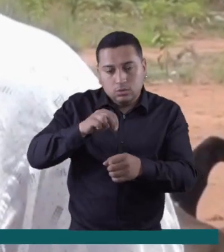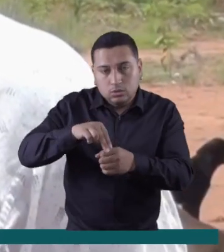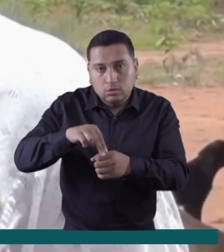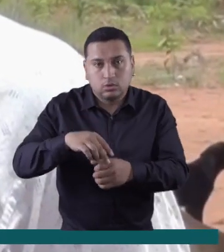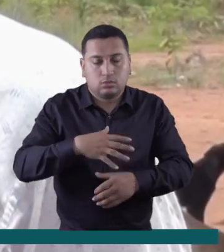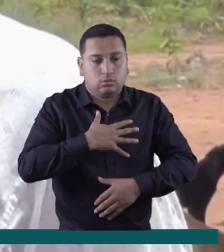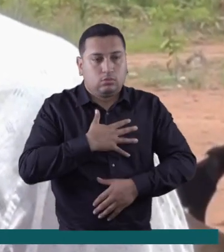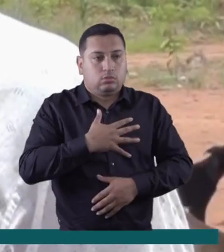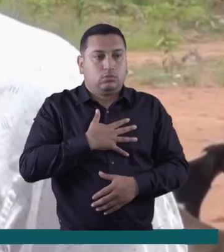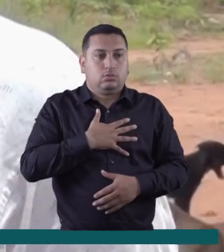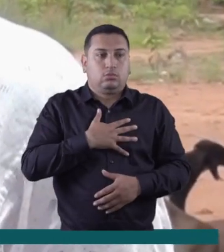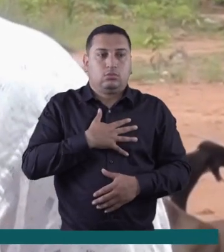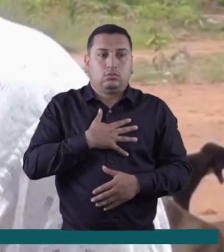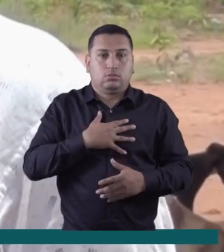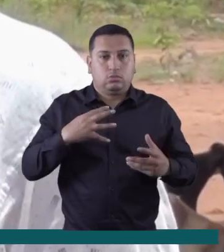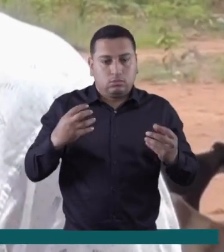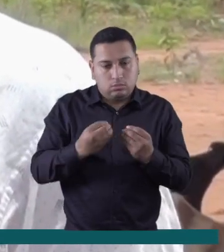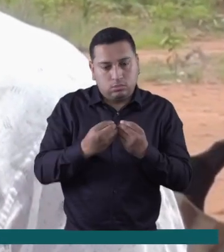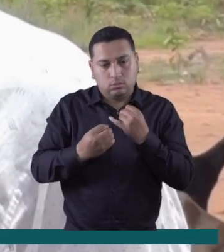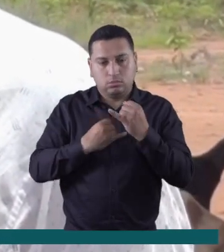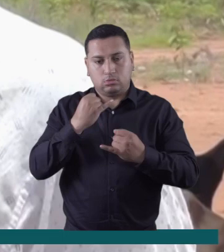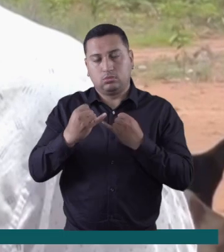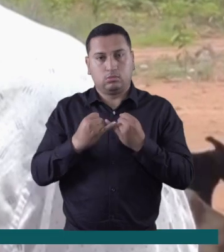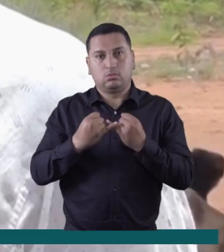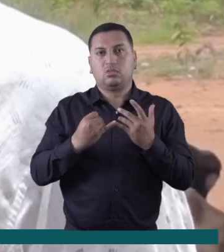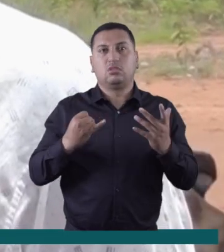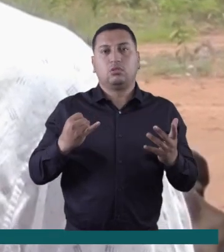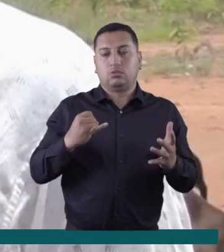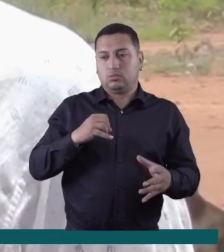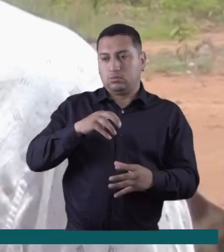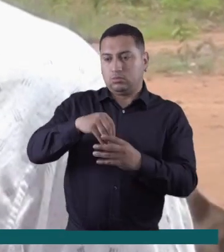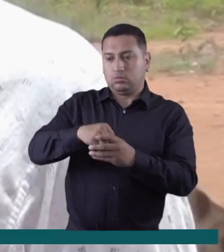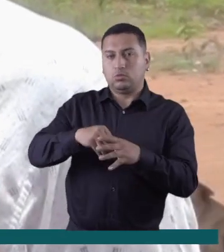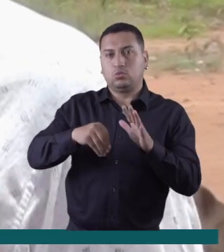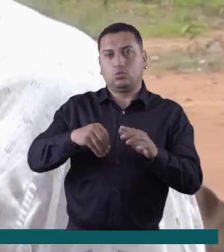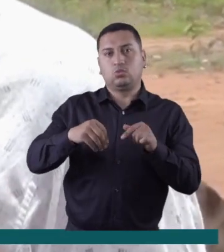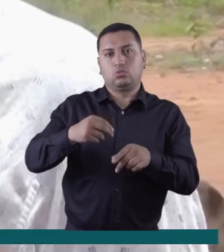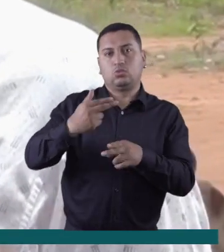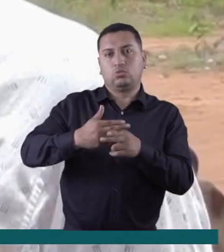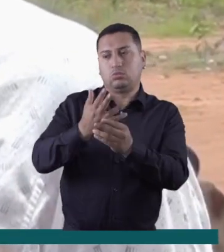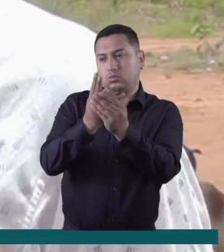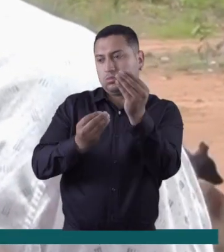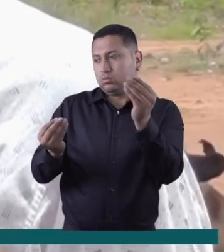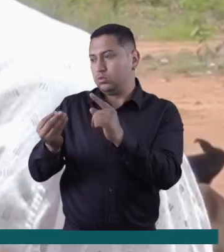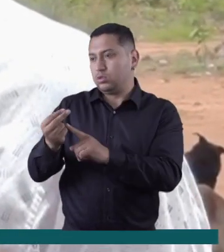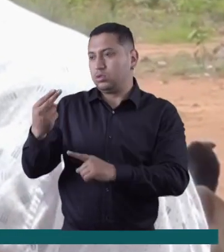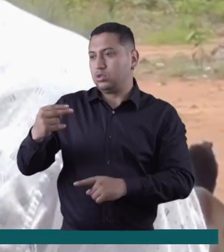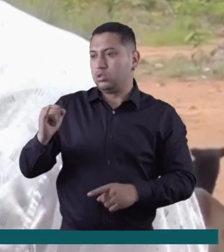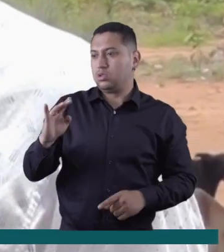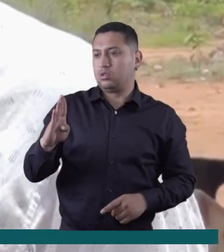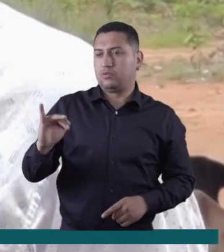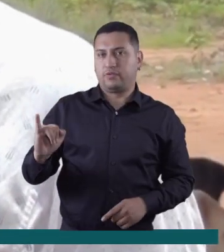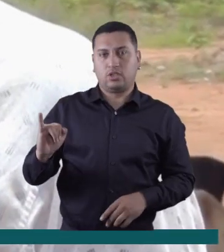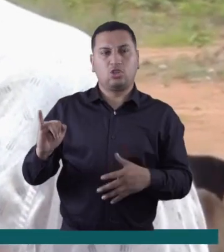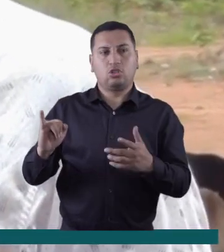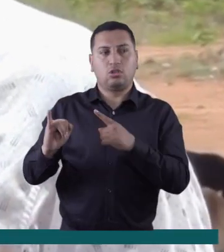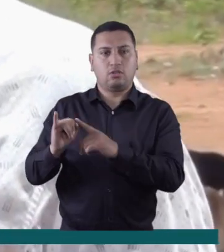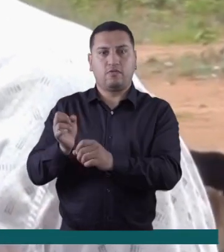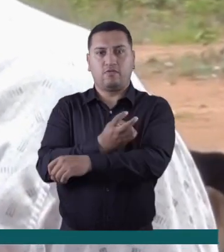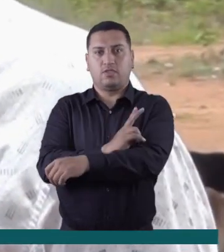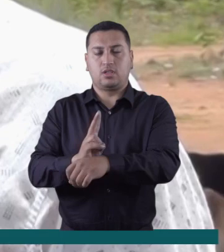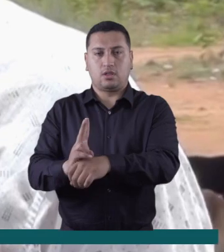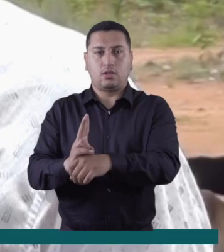indígenas, como jibi, que pertenecemos a la rama jibi, especialmente en el bichadas.